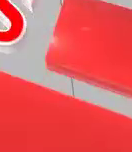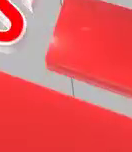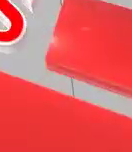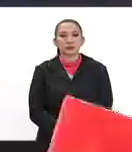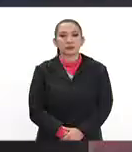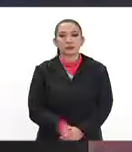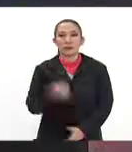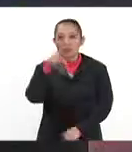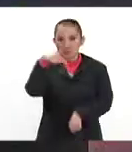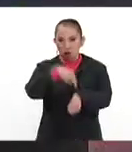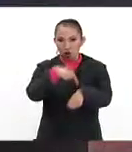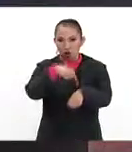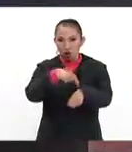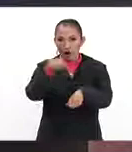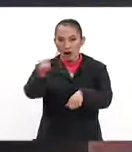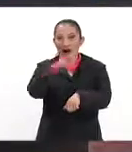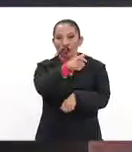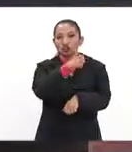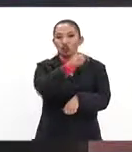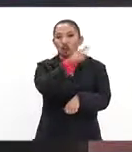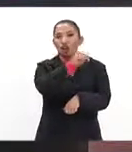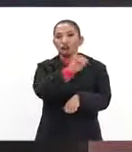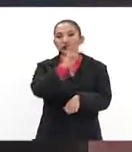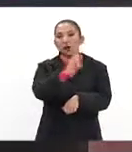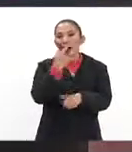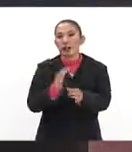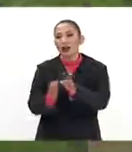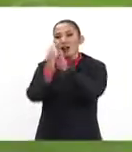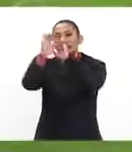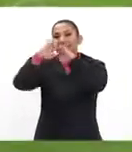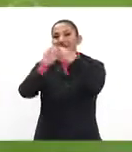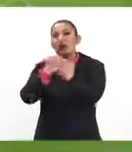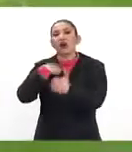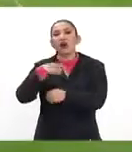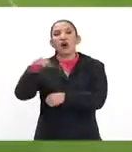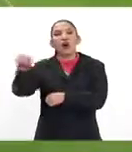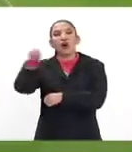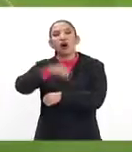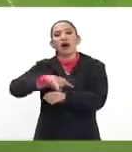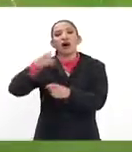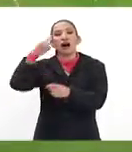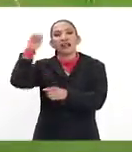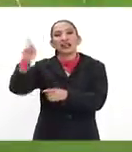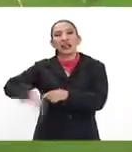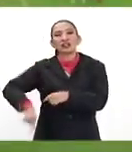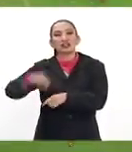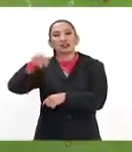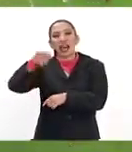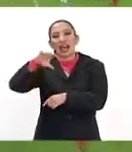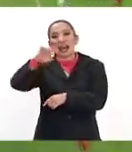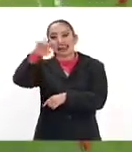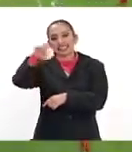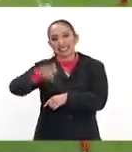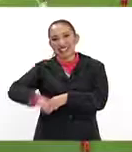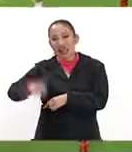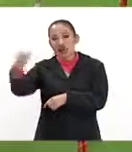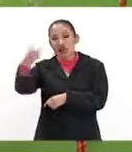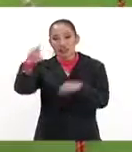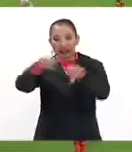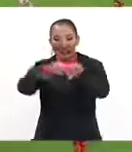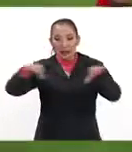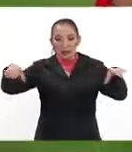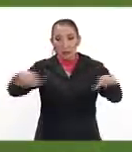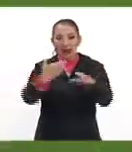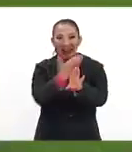Y a la misma hora, el equipo de los Xolos de Tijuana recibirá en el Estadio Caliente a los Rayos del Necaxa. Ambas escuadras